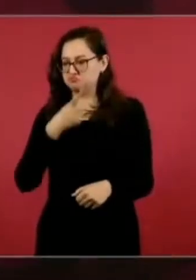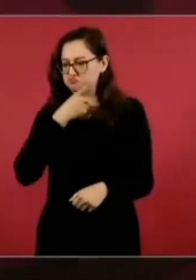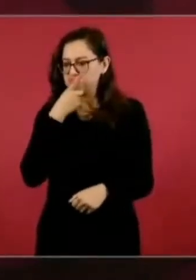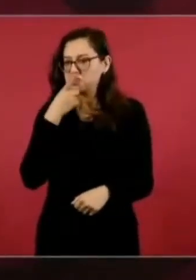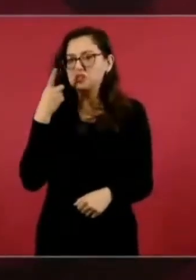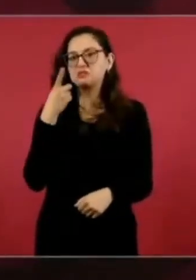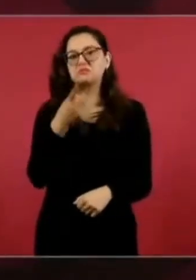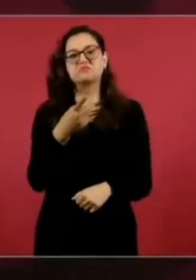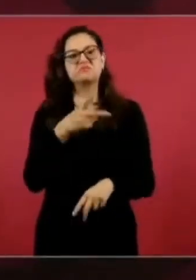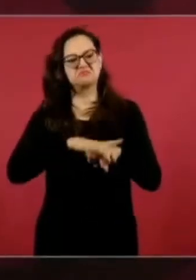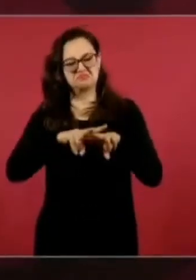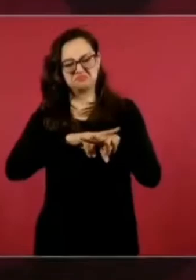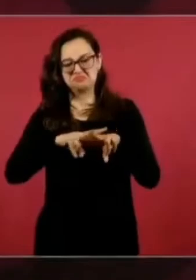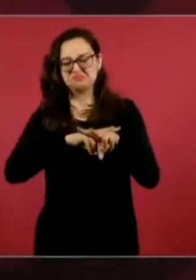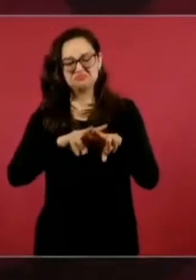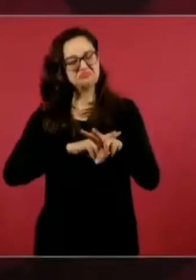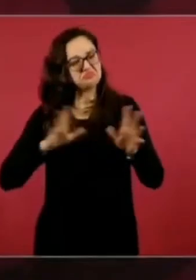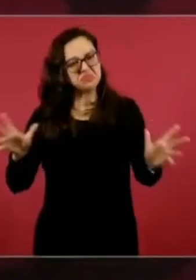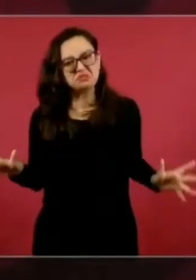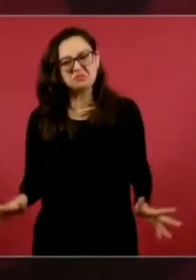los trenes de pasajeros.